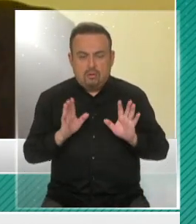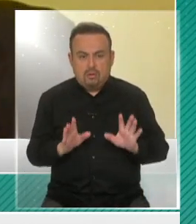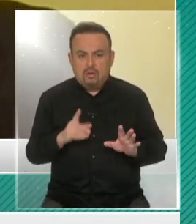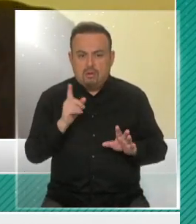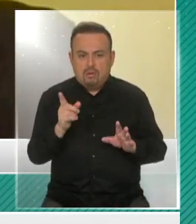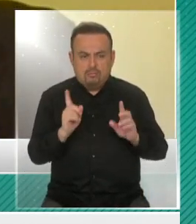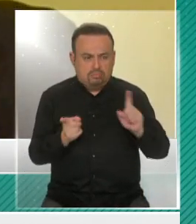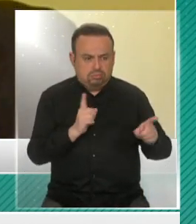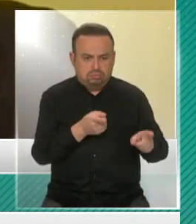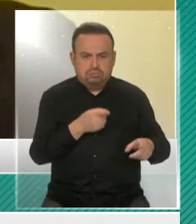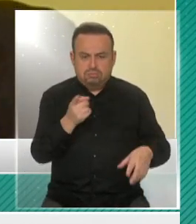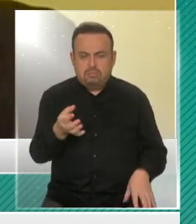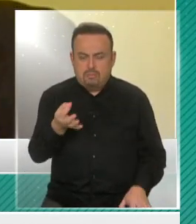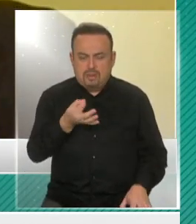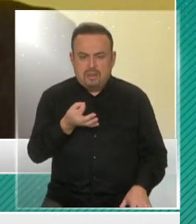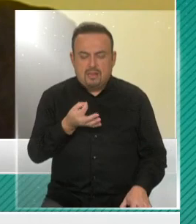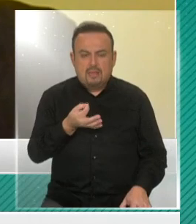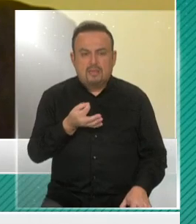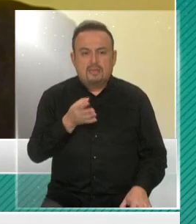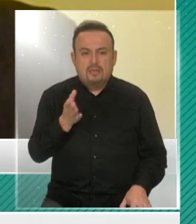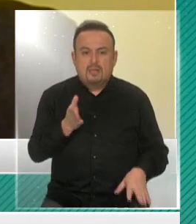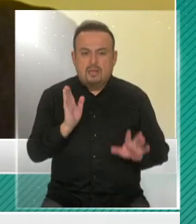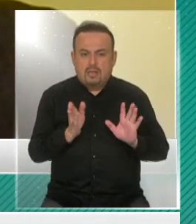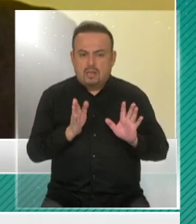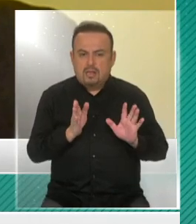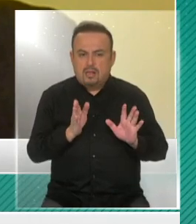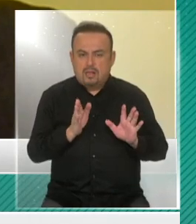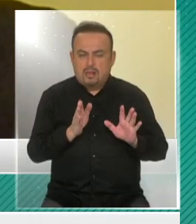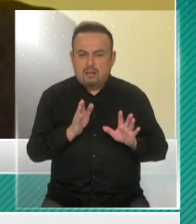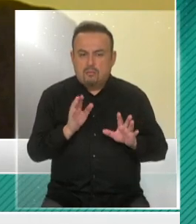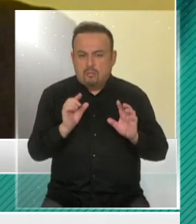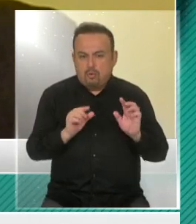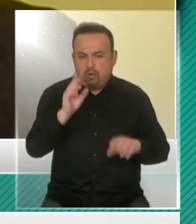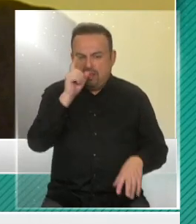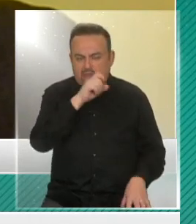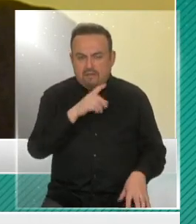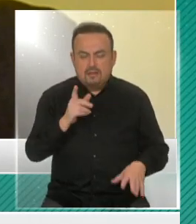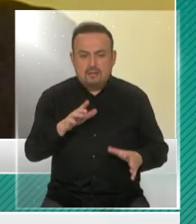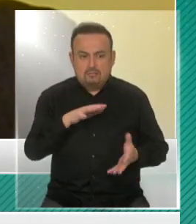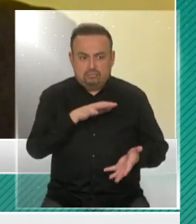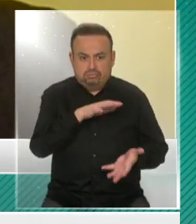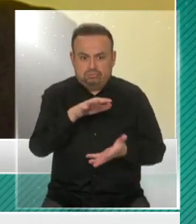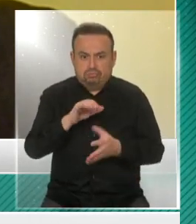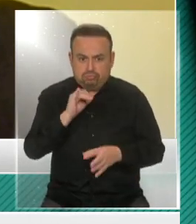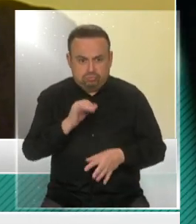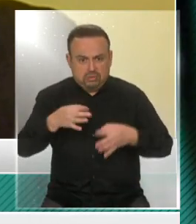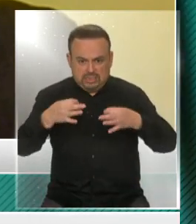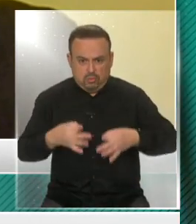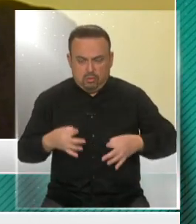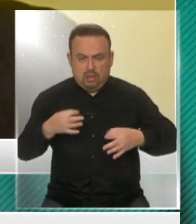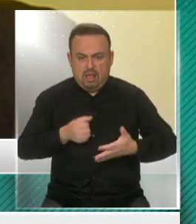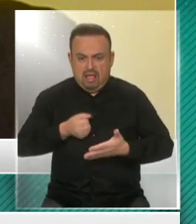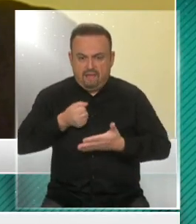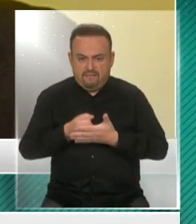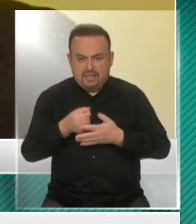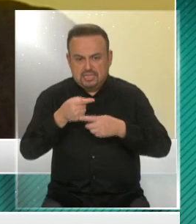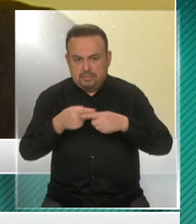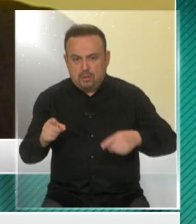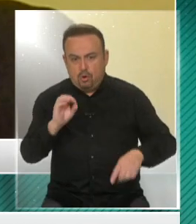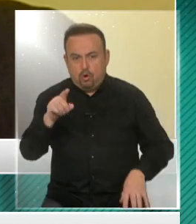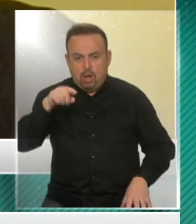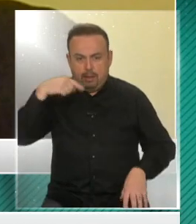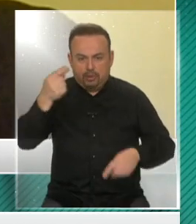de vista de la logística, que como usted mismo menciona, va a ser bastante complicado, ¿no? Va a estar seguro a fines de esta semana,